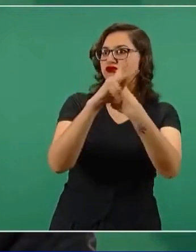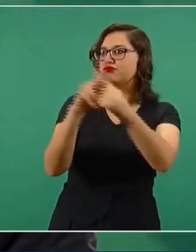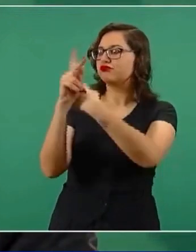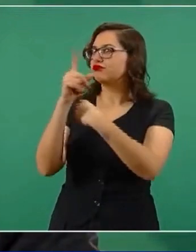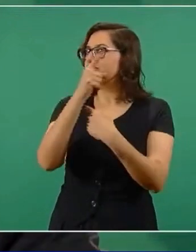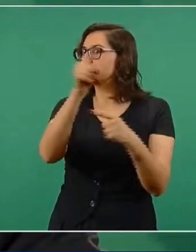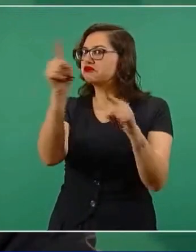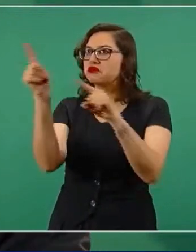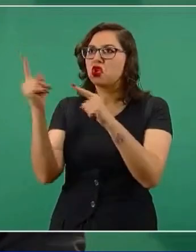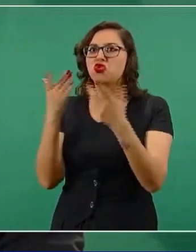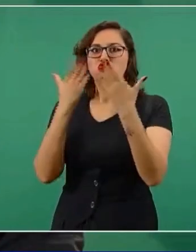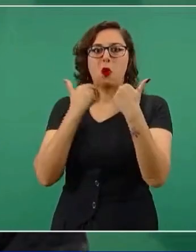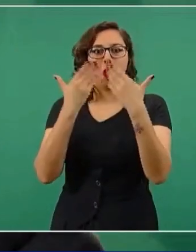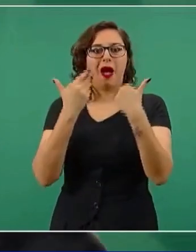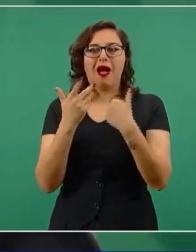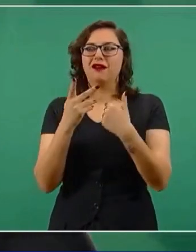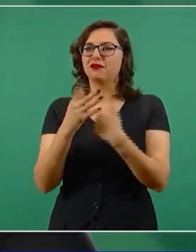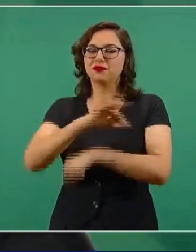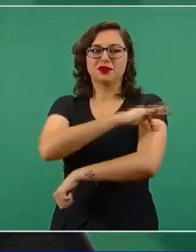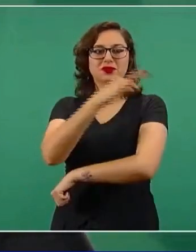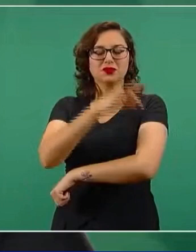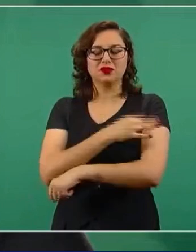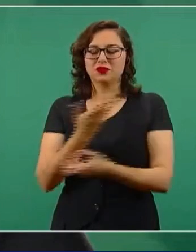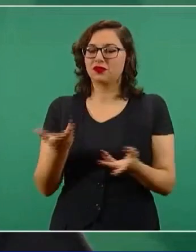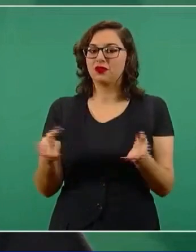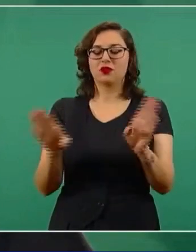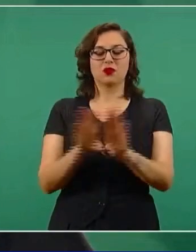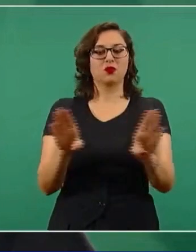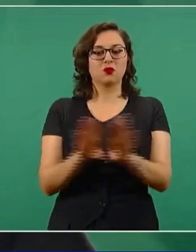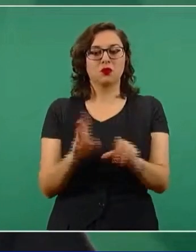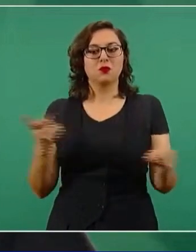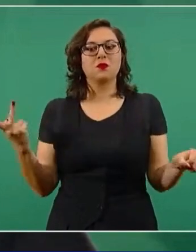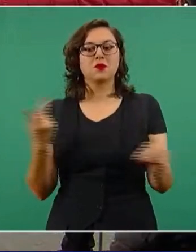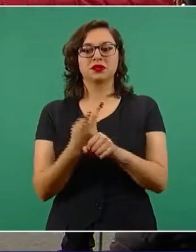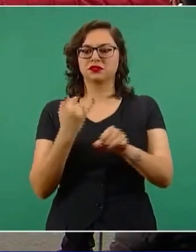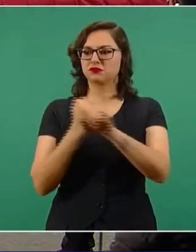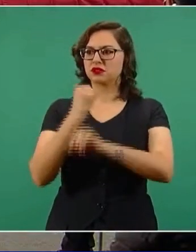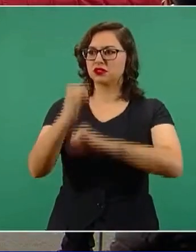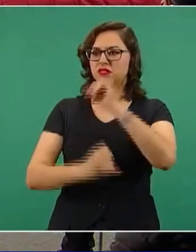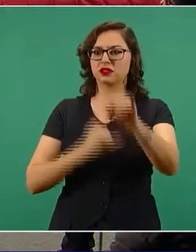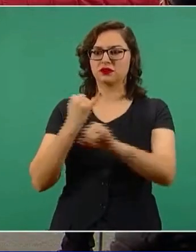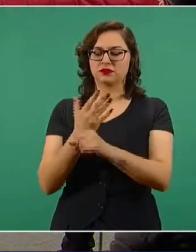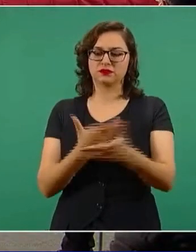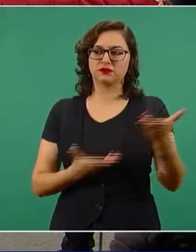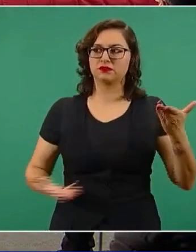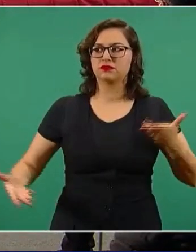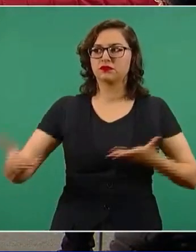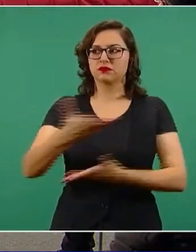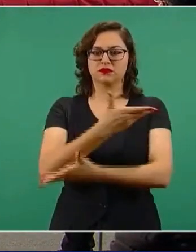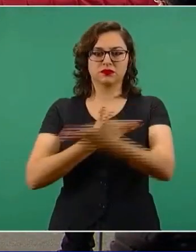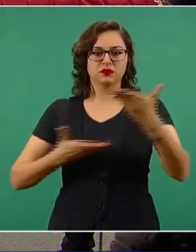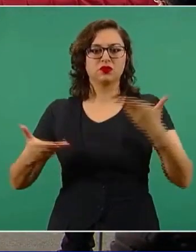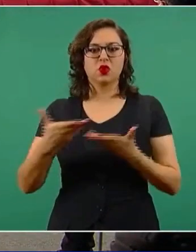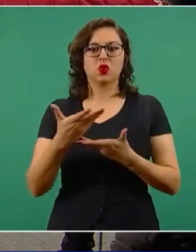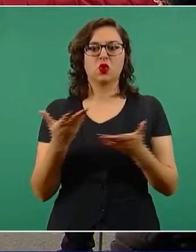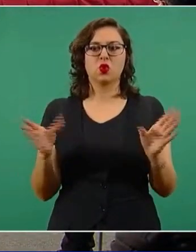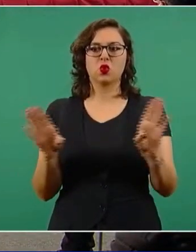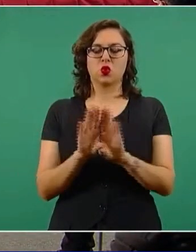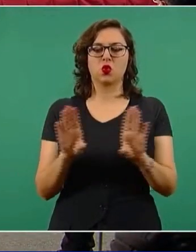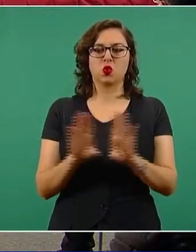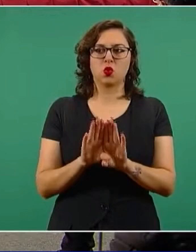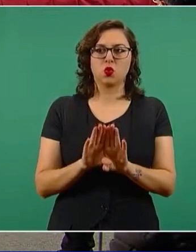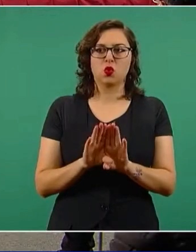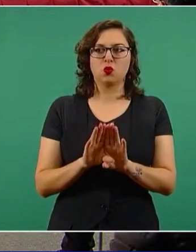¿Cuáles son los límites de la cooperación internacional? Pues son estos. Entonces, se va a plantear ahí,